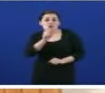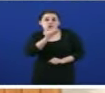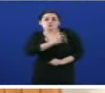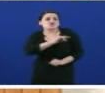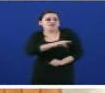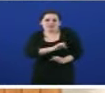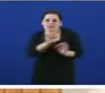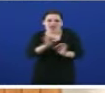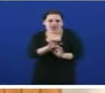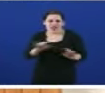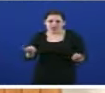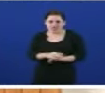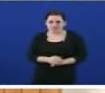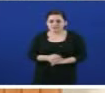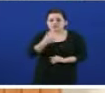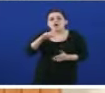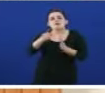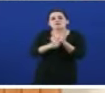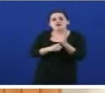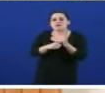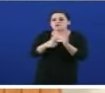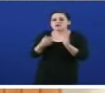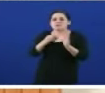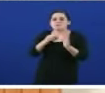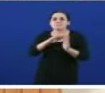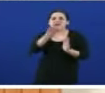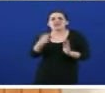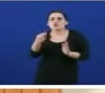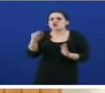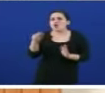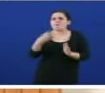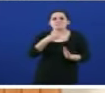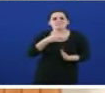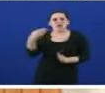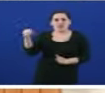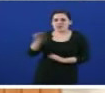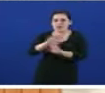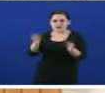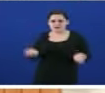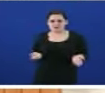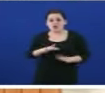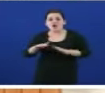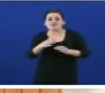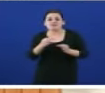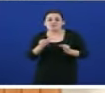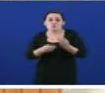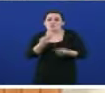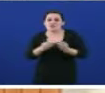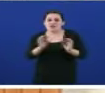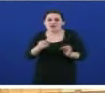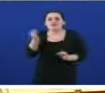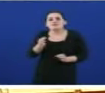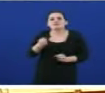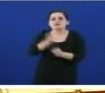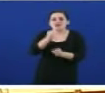se atalla con programas e con planos que só existen sobre o papel. O desemprego atalla se criando actividade económica e protexendo o emprego